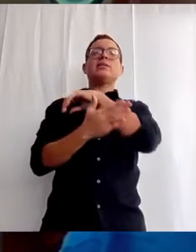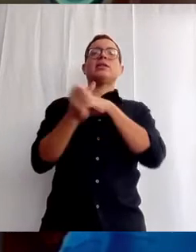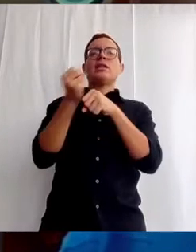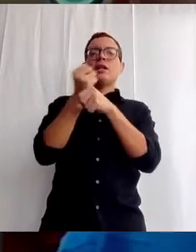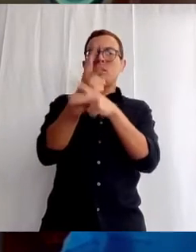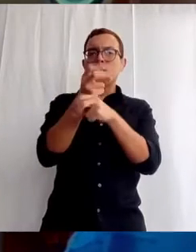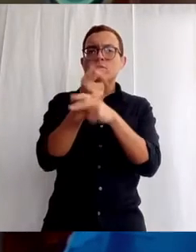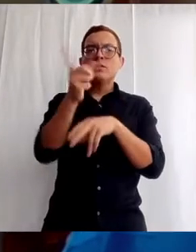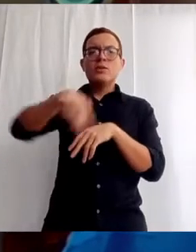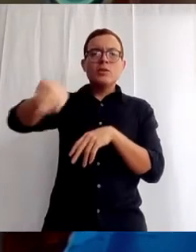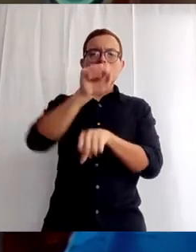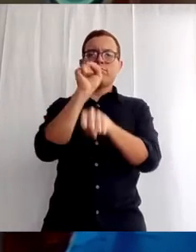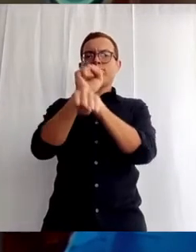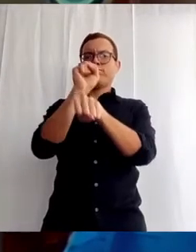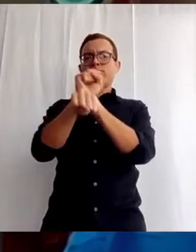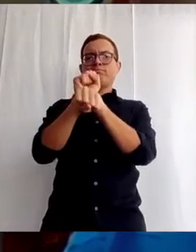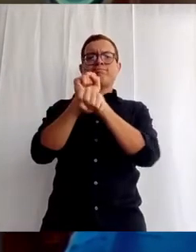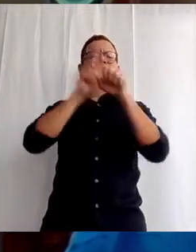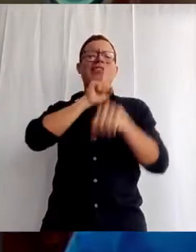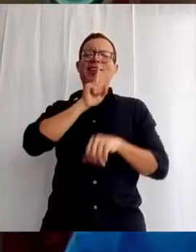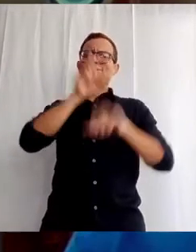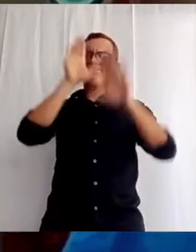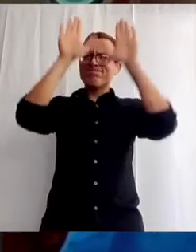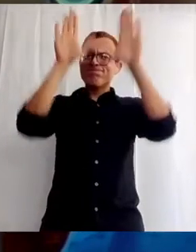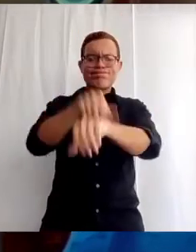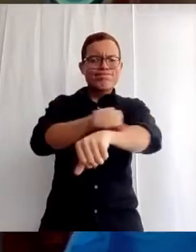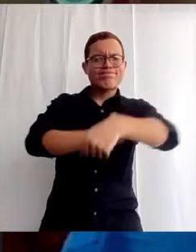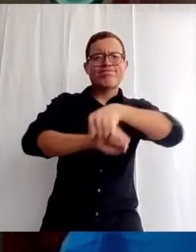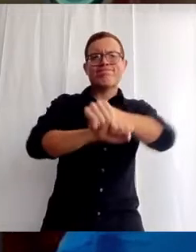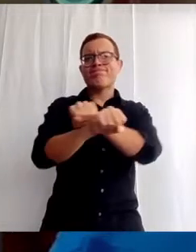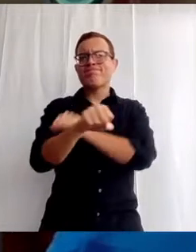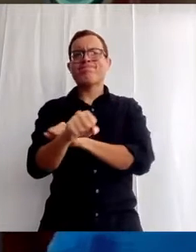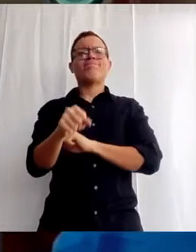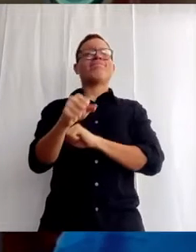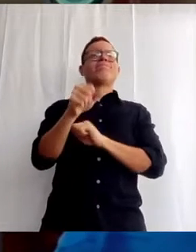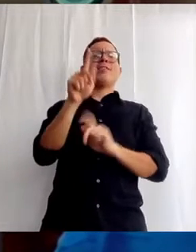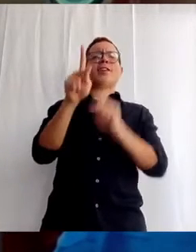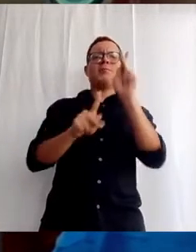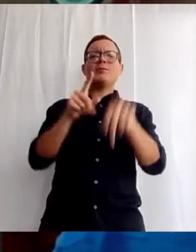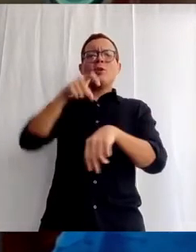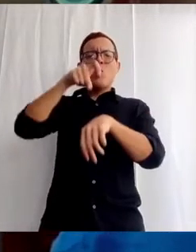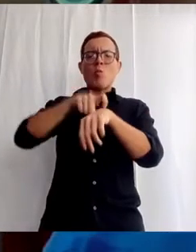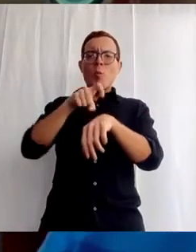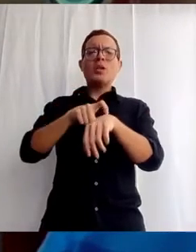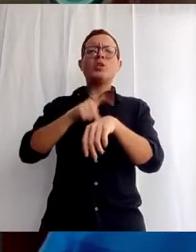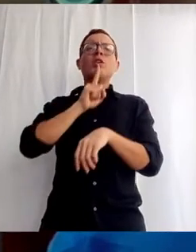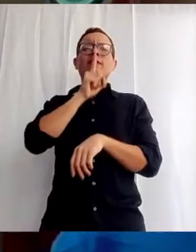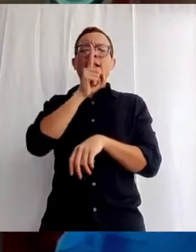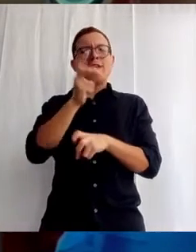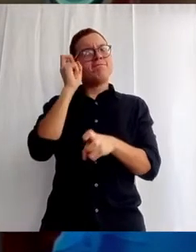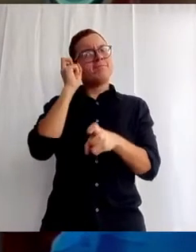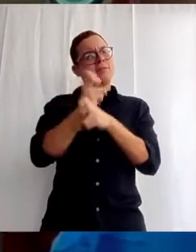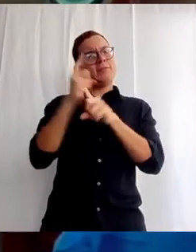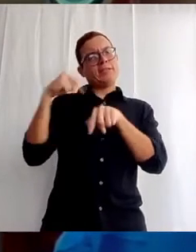y siguen acompañando a nuestro pueblo en este difícil momento. Agradezco mucho